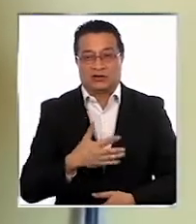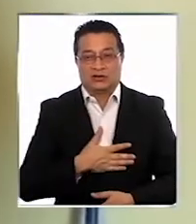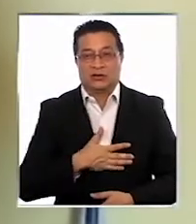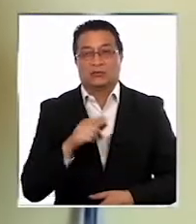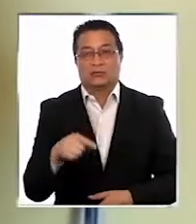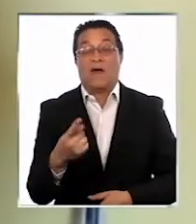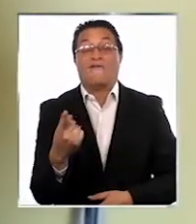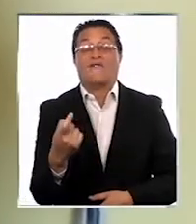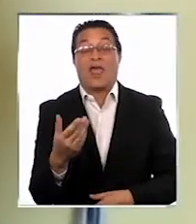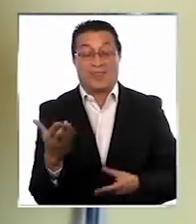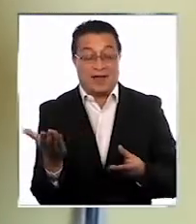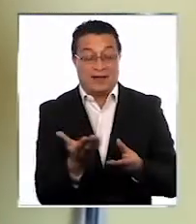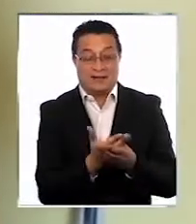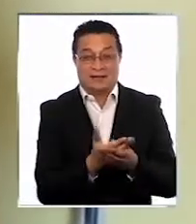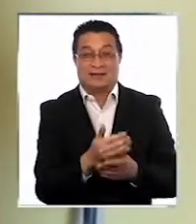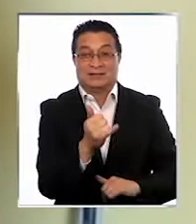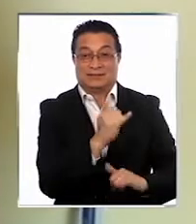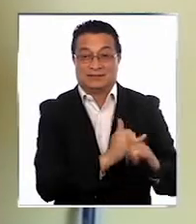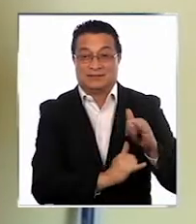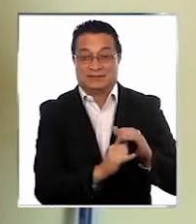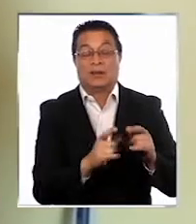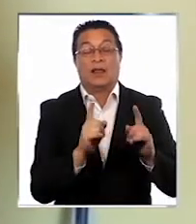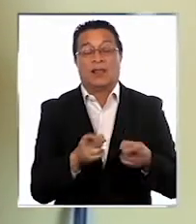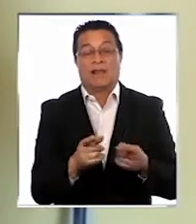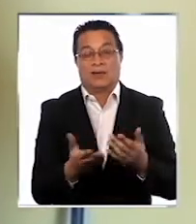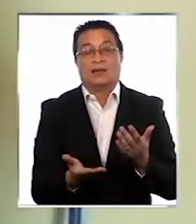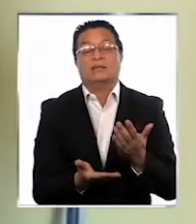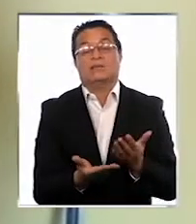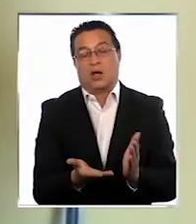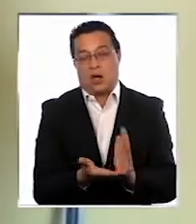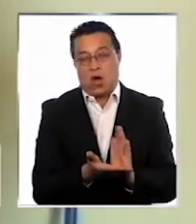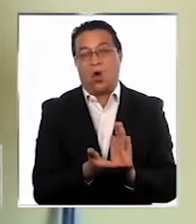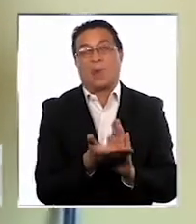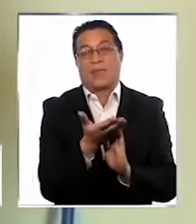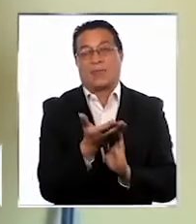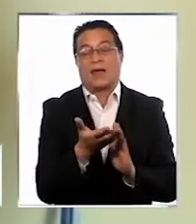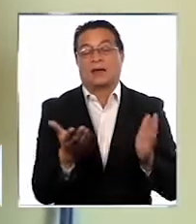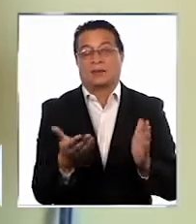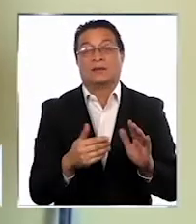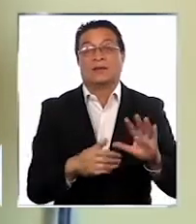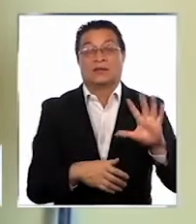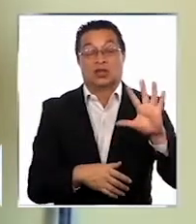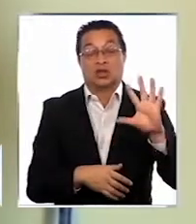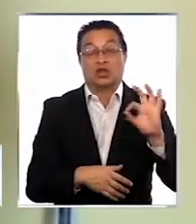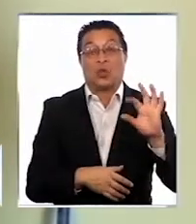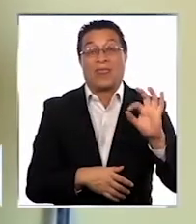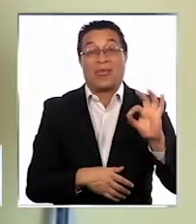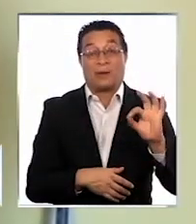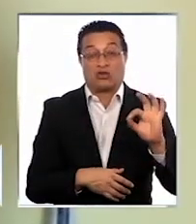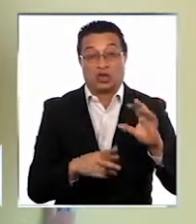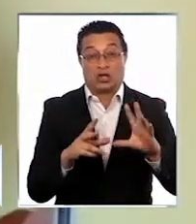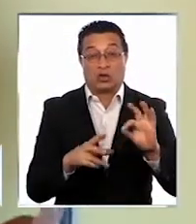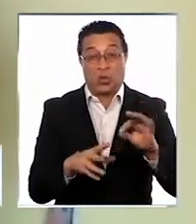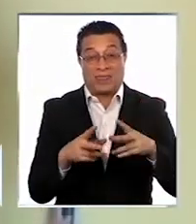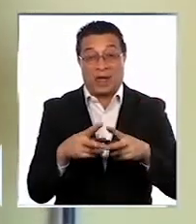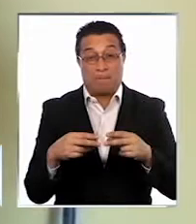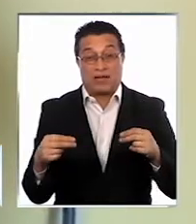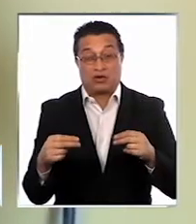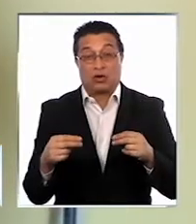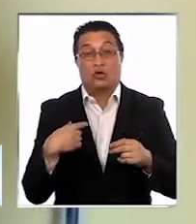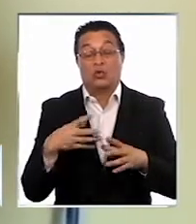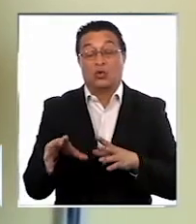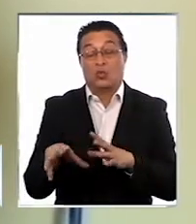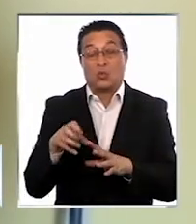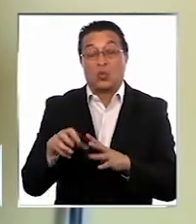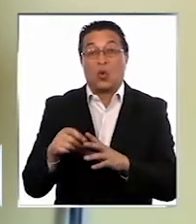la boleta electrónica, no hubo la necesidad de aumentar en 50 pesos el consumo